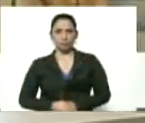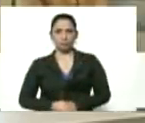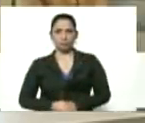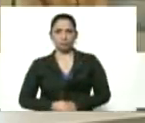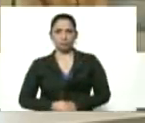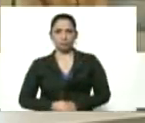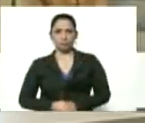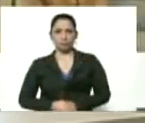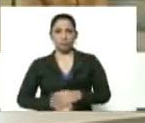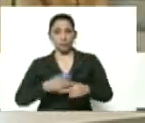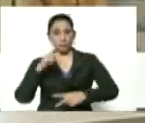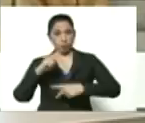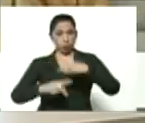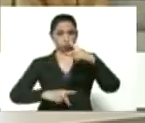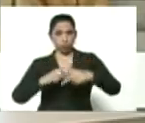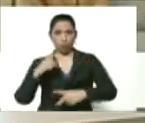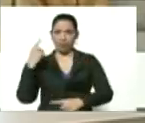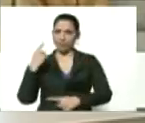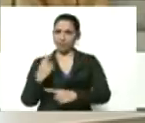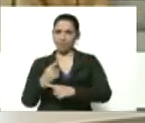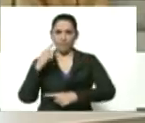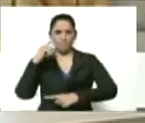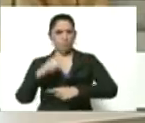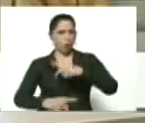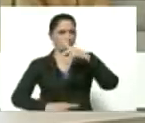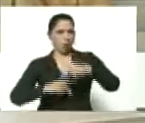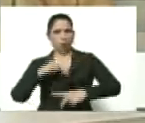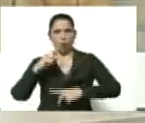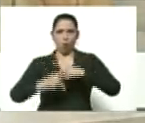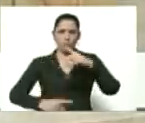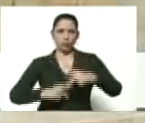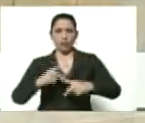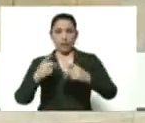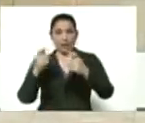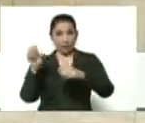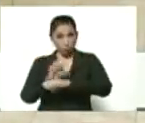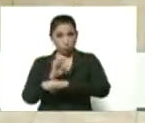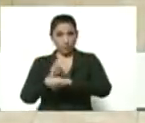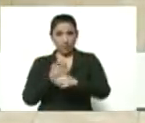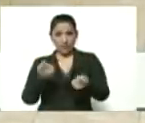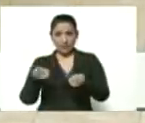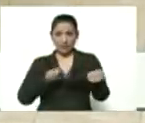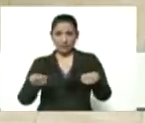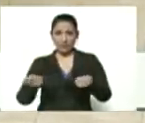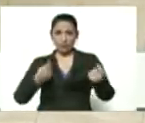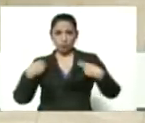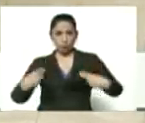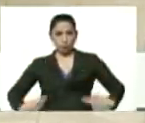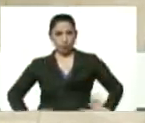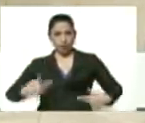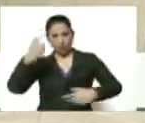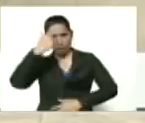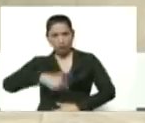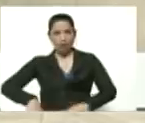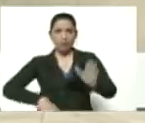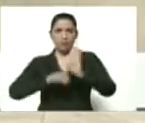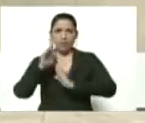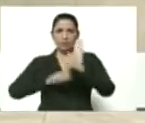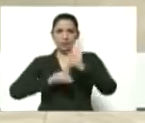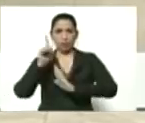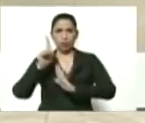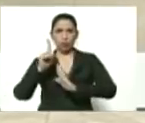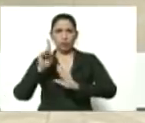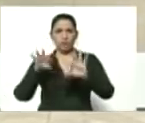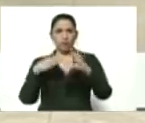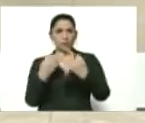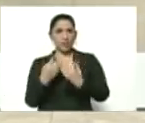y en la producción tiene que ser producir que la economía está al servicio del ser humano del desarrollo de la familia y no